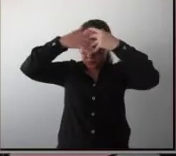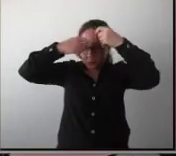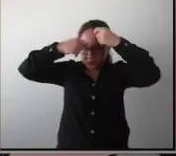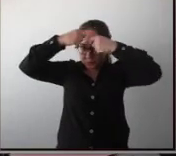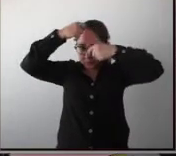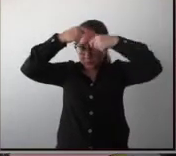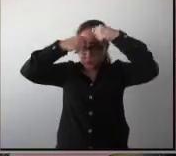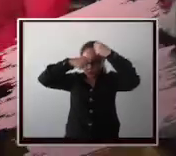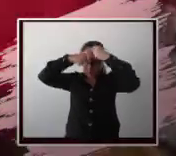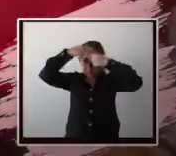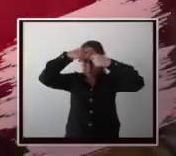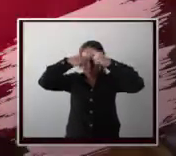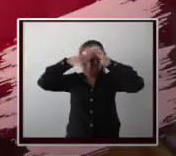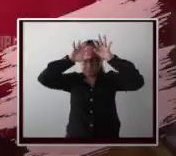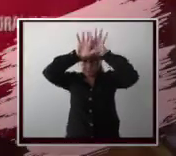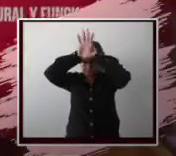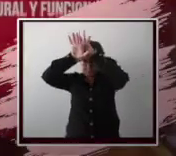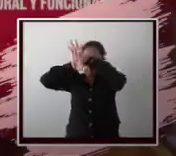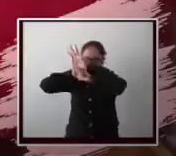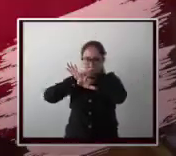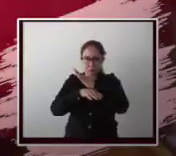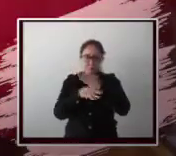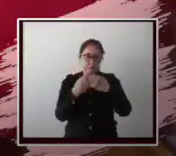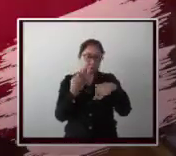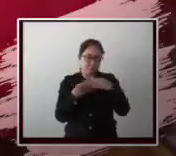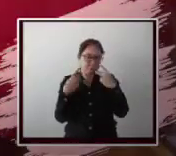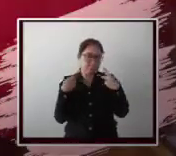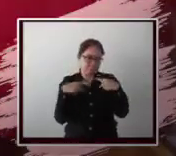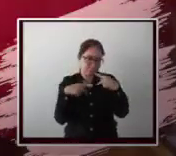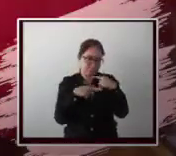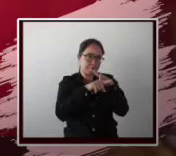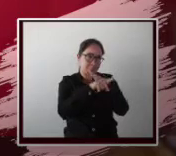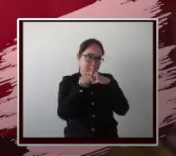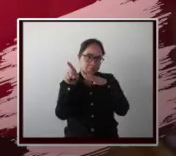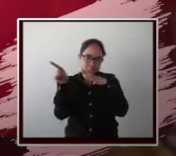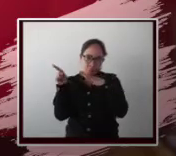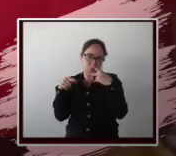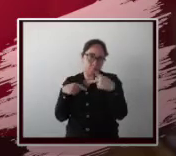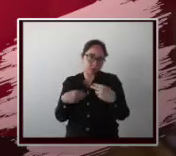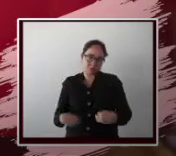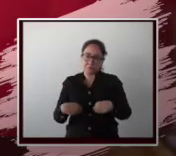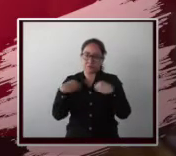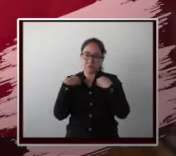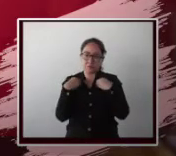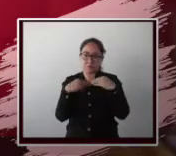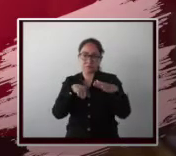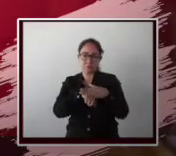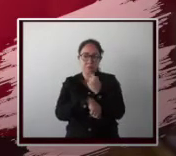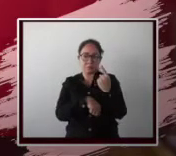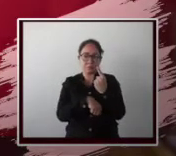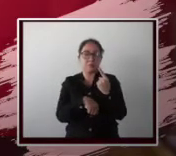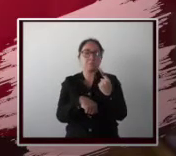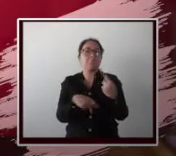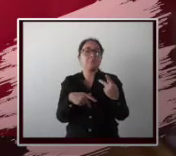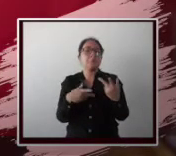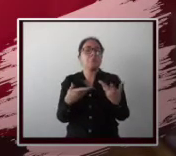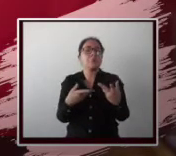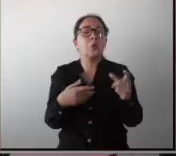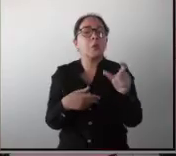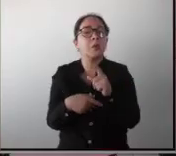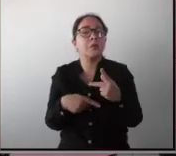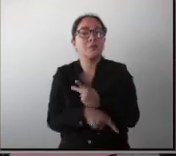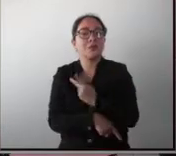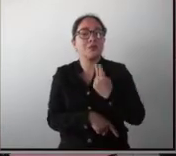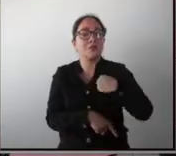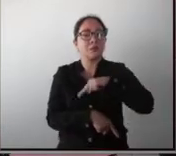La plasticidad cerebral es algo que todos hemos experimentado en nuestra vida, porque ocurre cuando nosotros nos sometemos a un